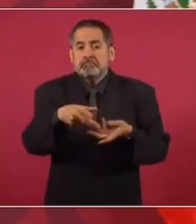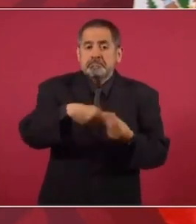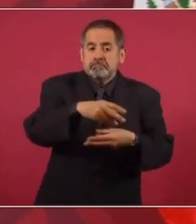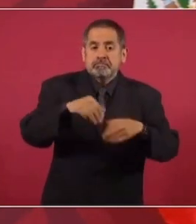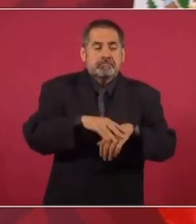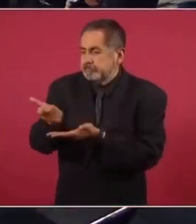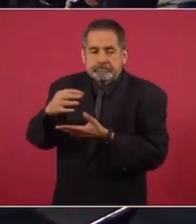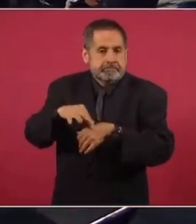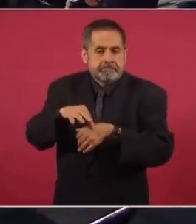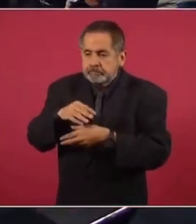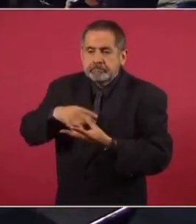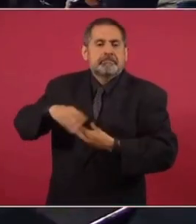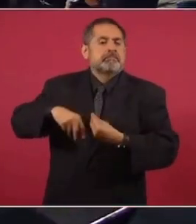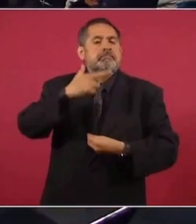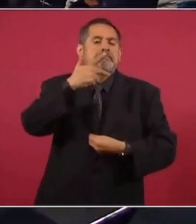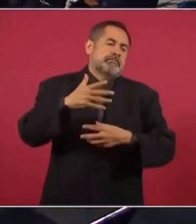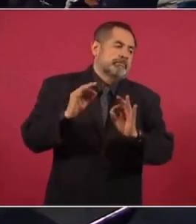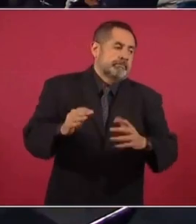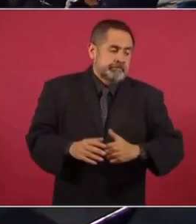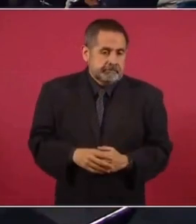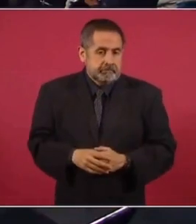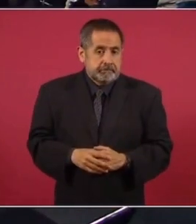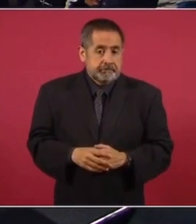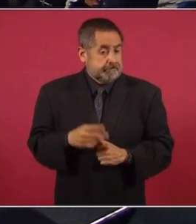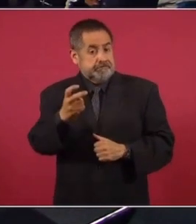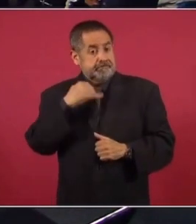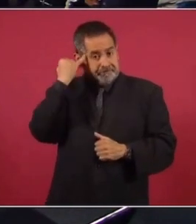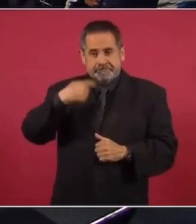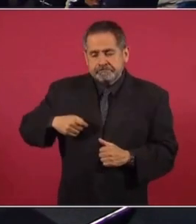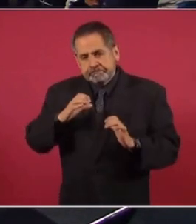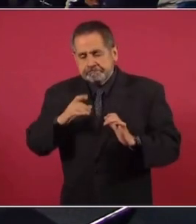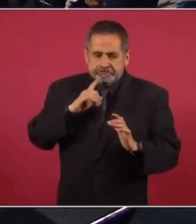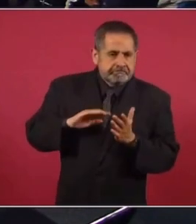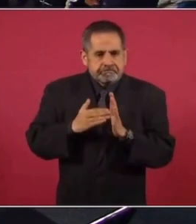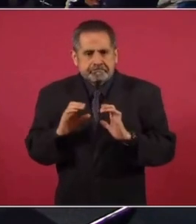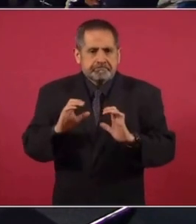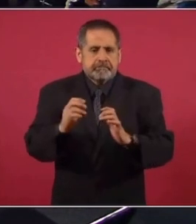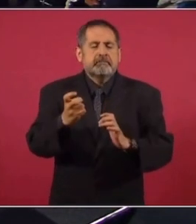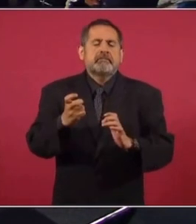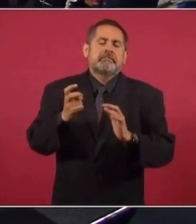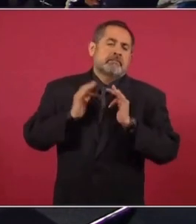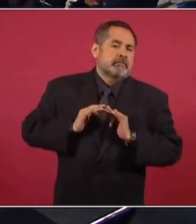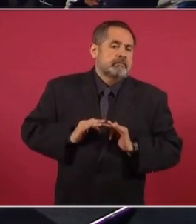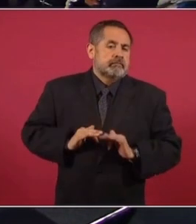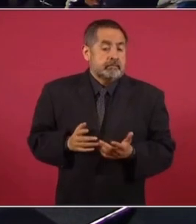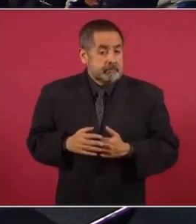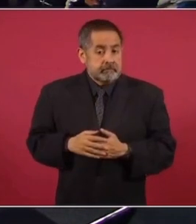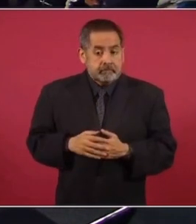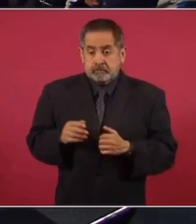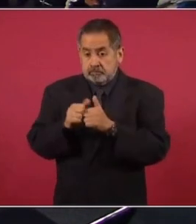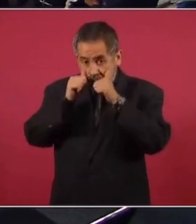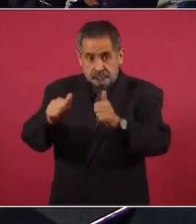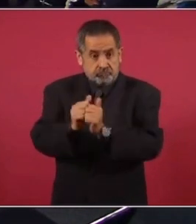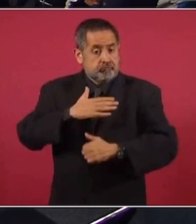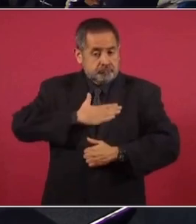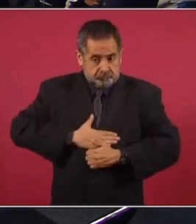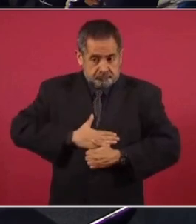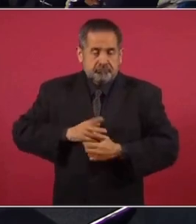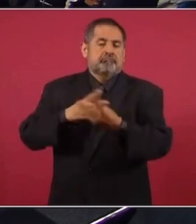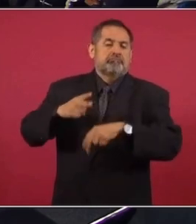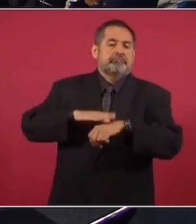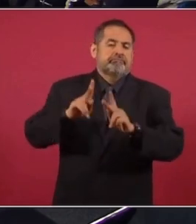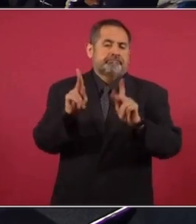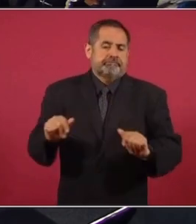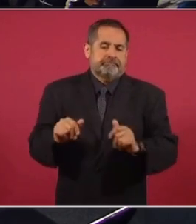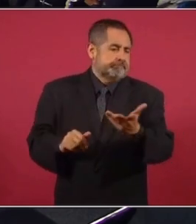recursos. Eso lo hemos cuidado y eso nos ha dado tranquilidad, porque la paz es fruto de la justicia. Entonces, eso